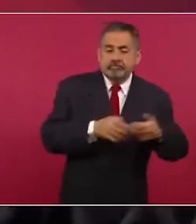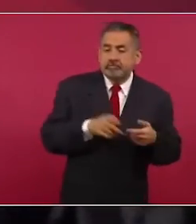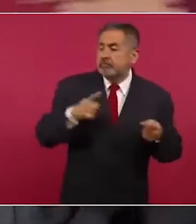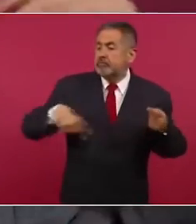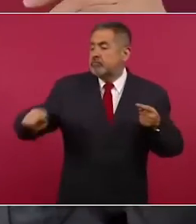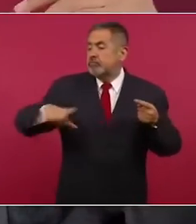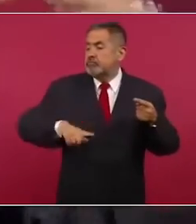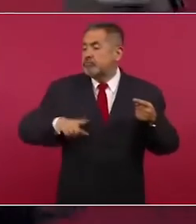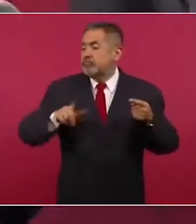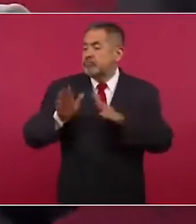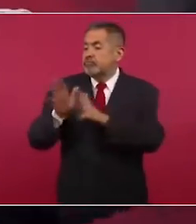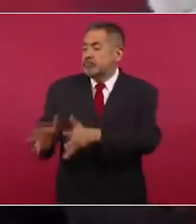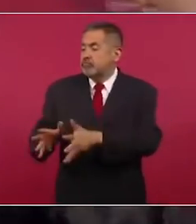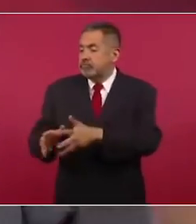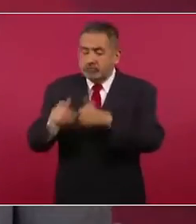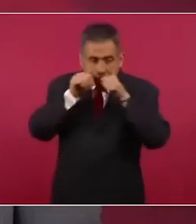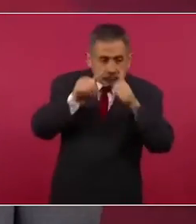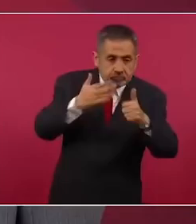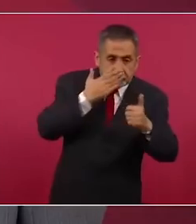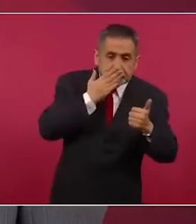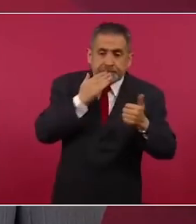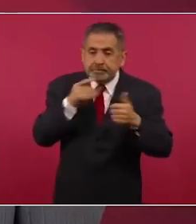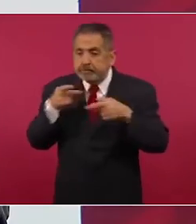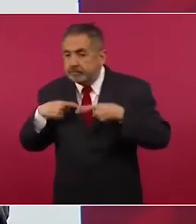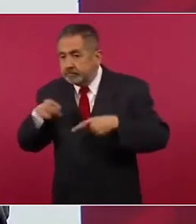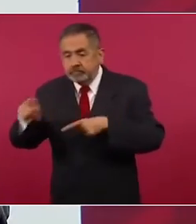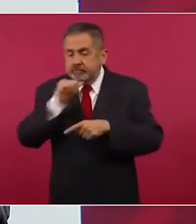paralizado sin atender al pueblo.